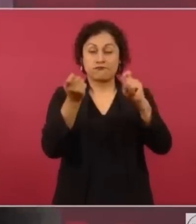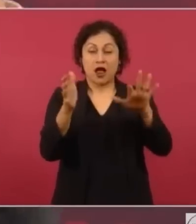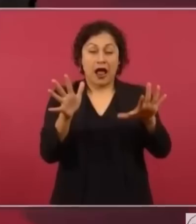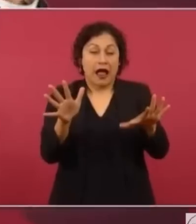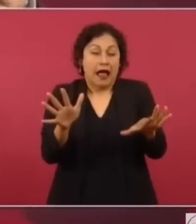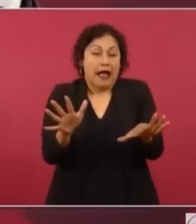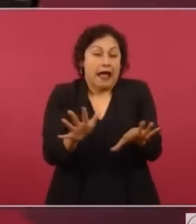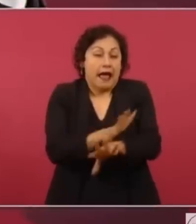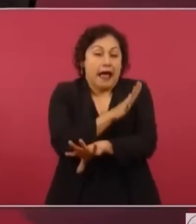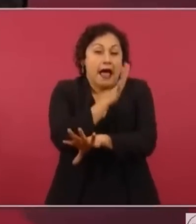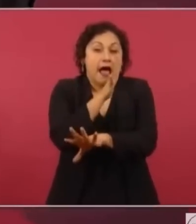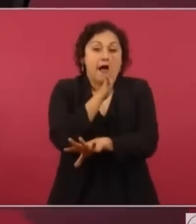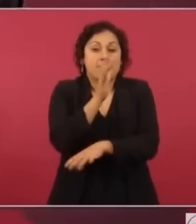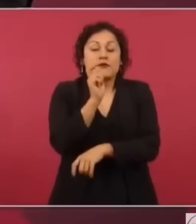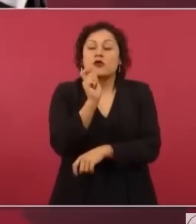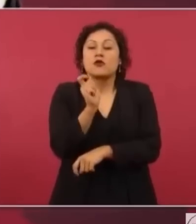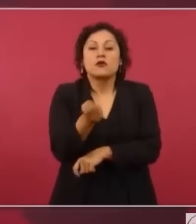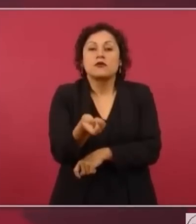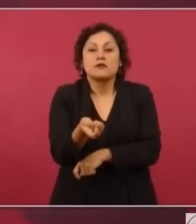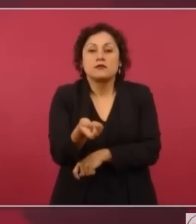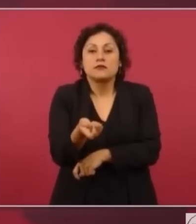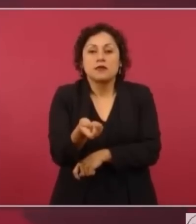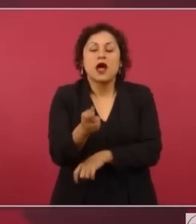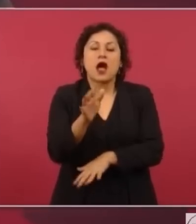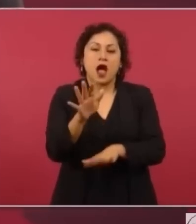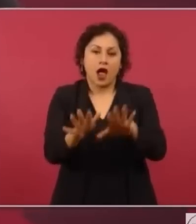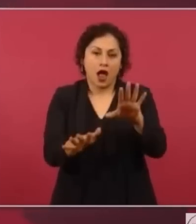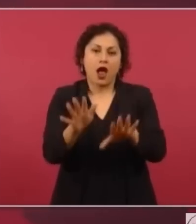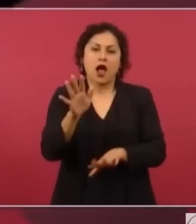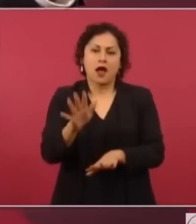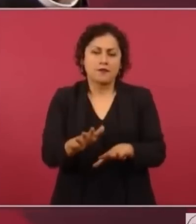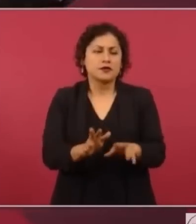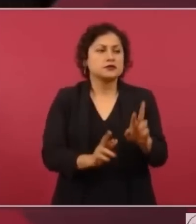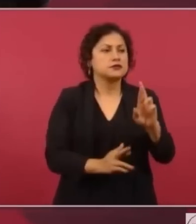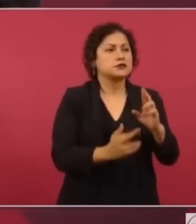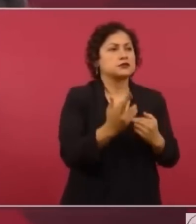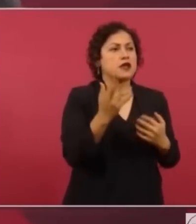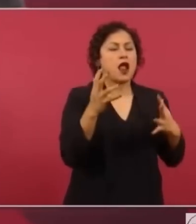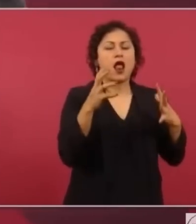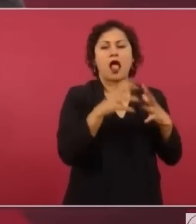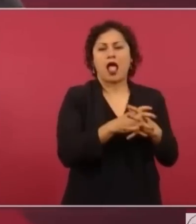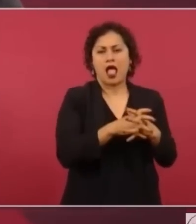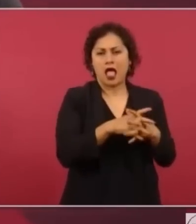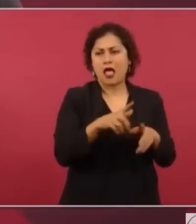gente sigue pensando igual. Entonces, los que lleguen al poder